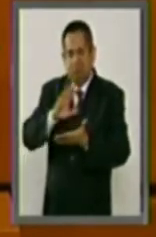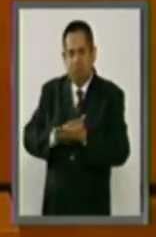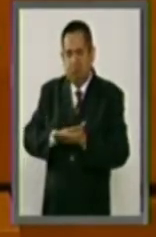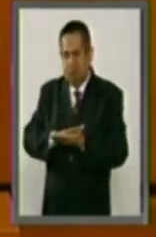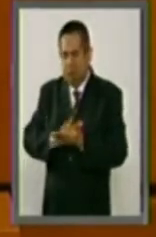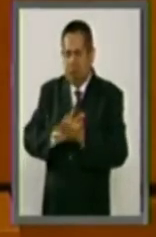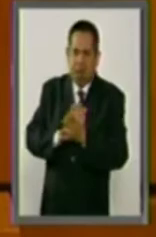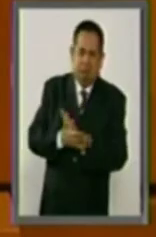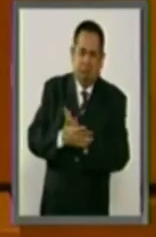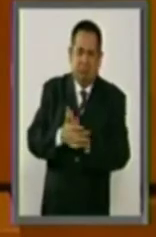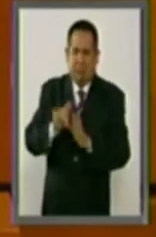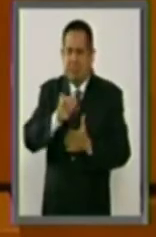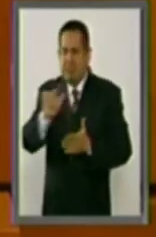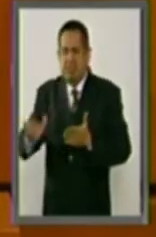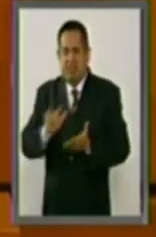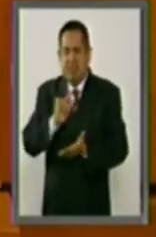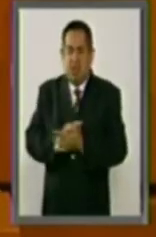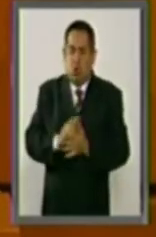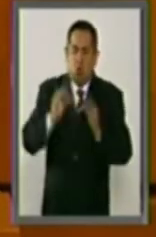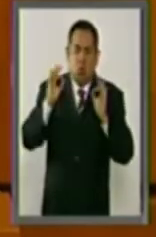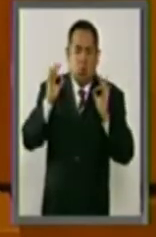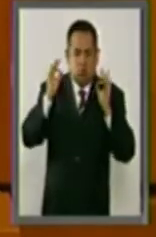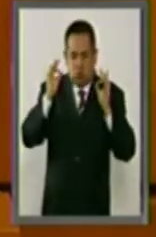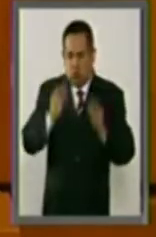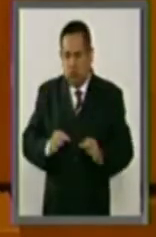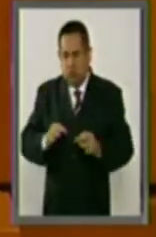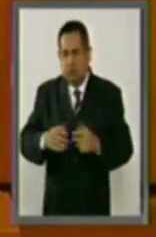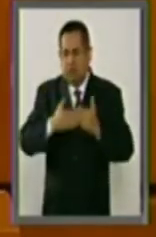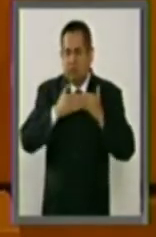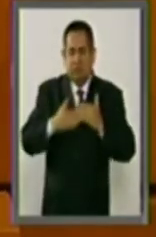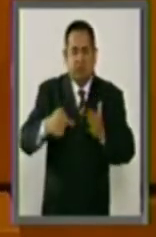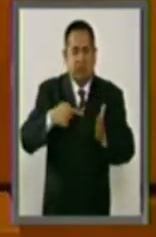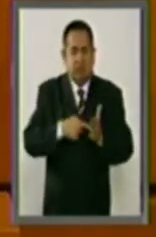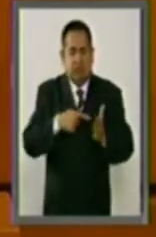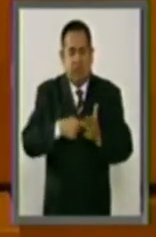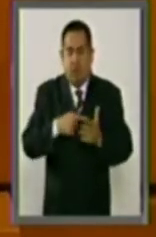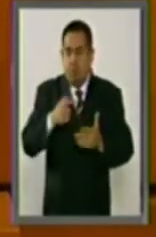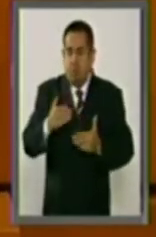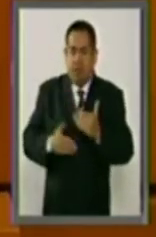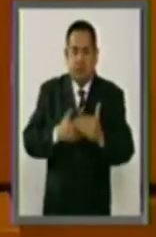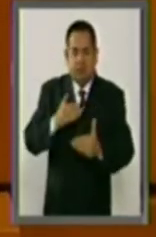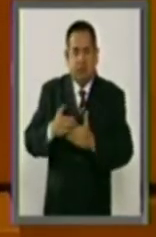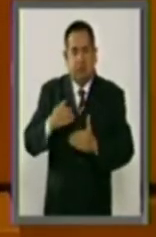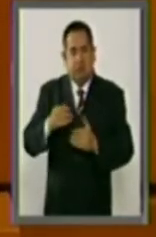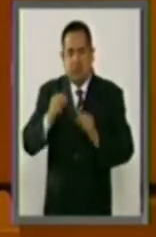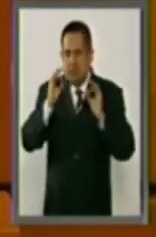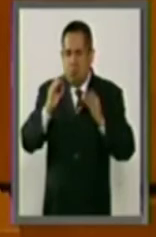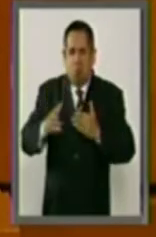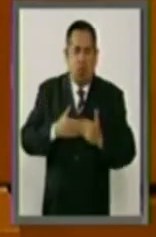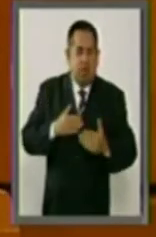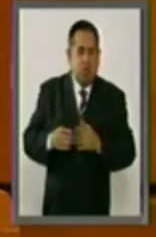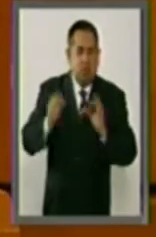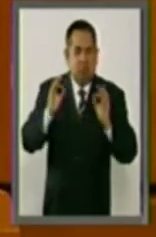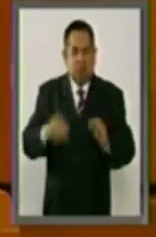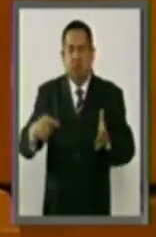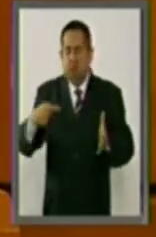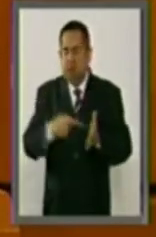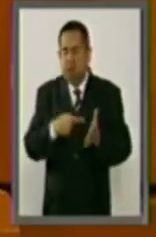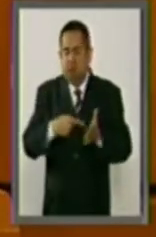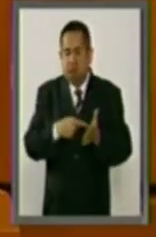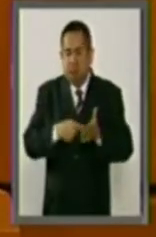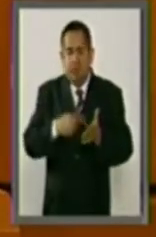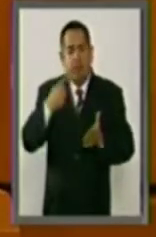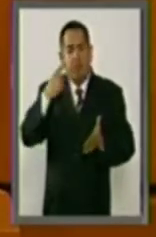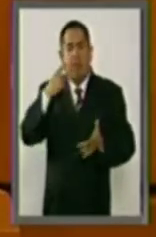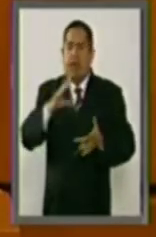constituyó como un documento legal radicalmente avanzando a su tiempo, que ya rompía los